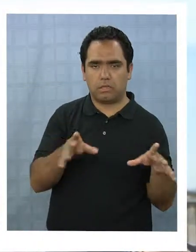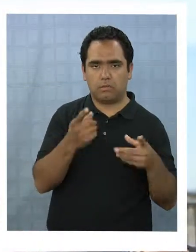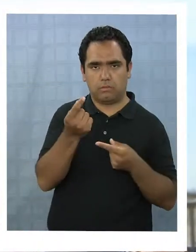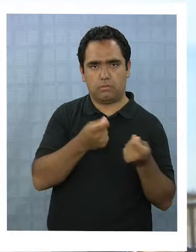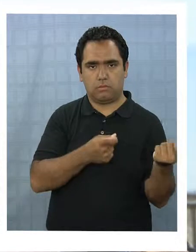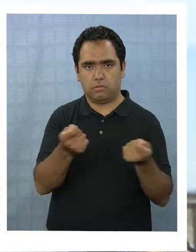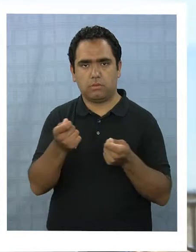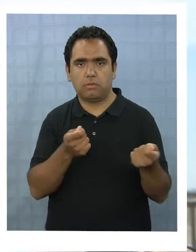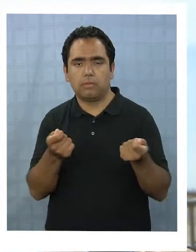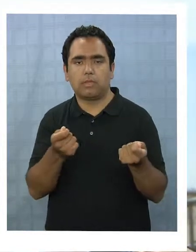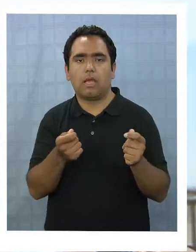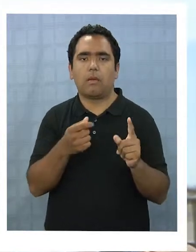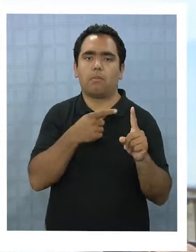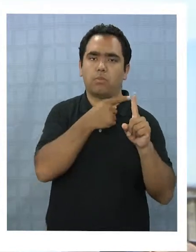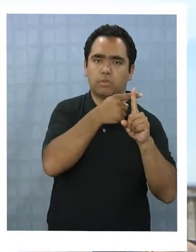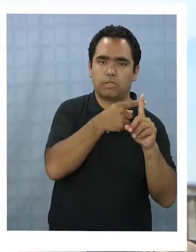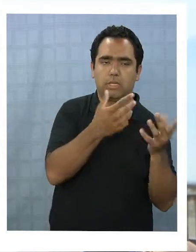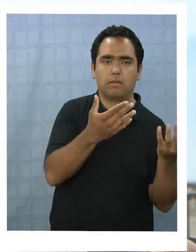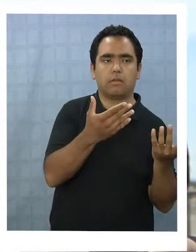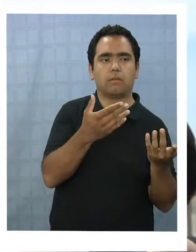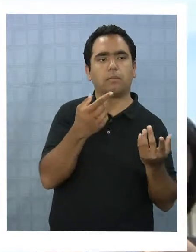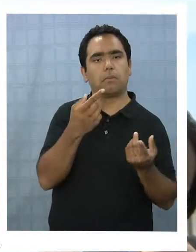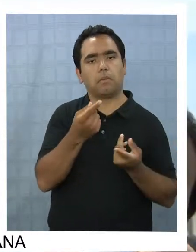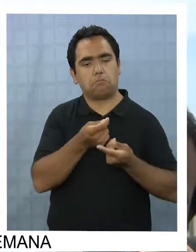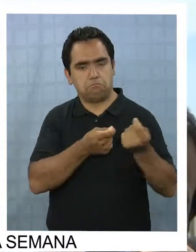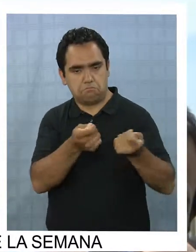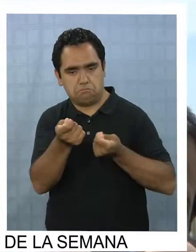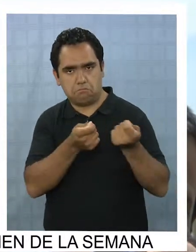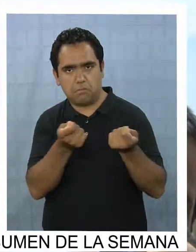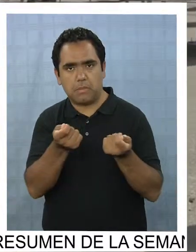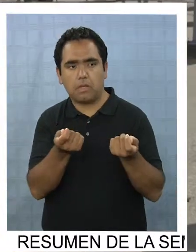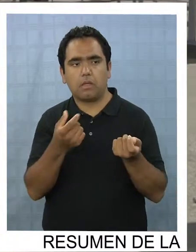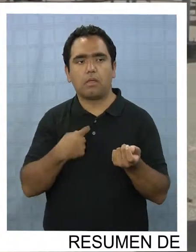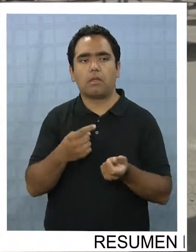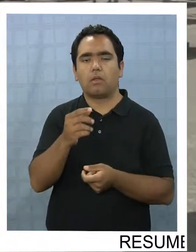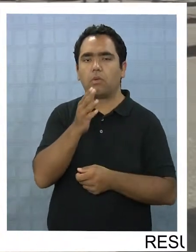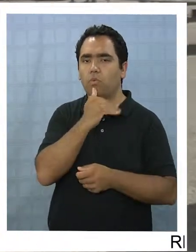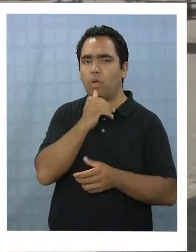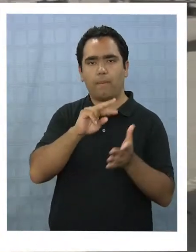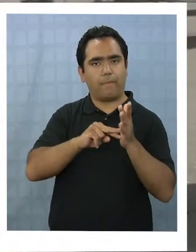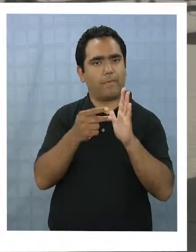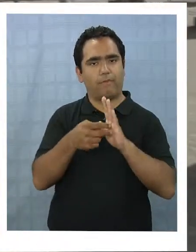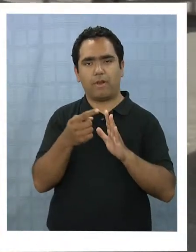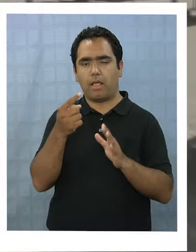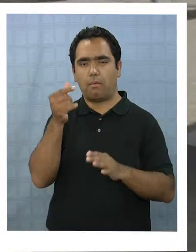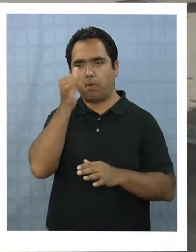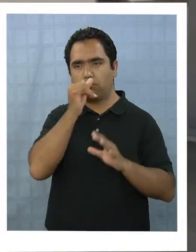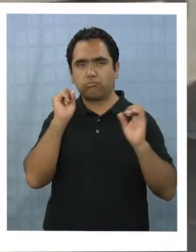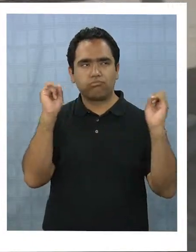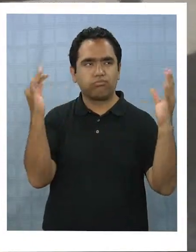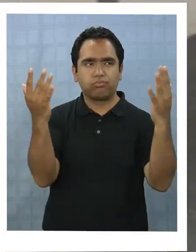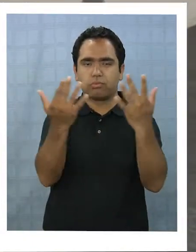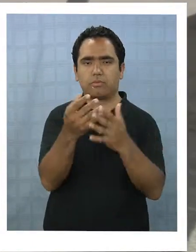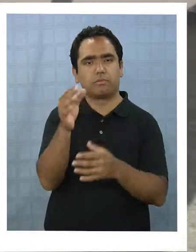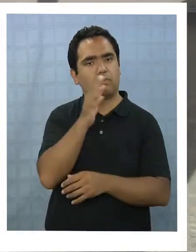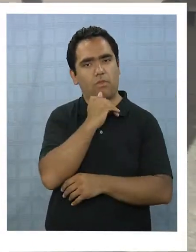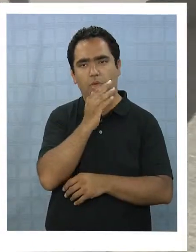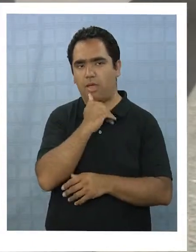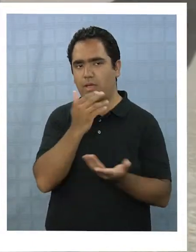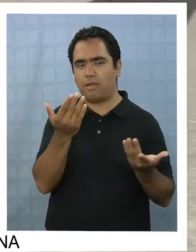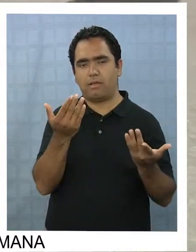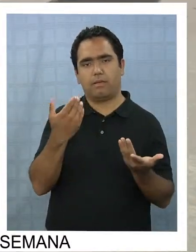que siempre es positiva, pero sobre todo una actividad económica que no tiene un impacto medioambiental, que siempre es